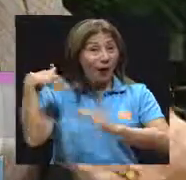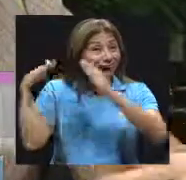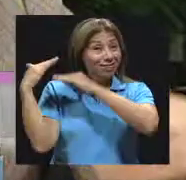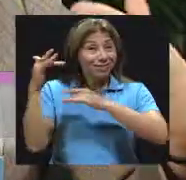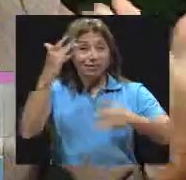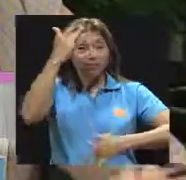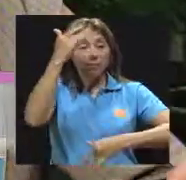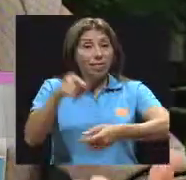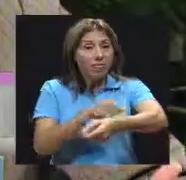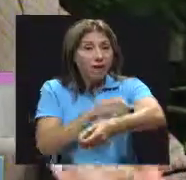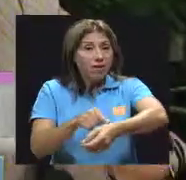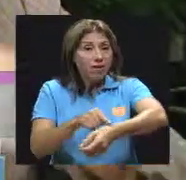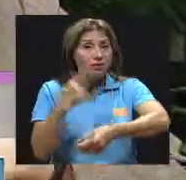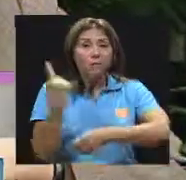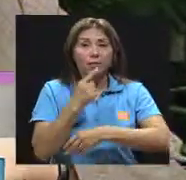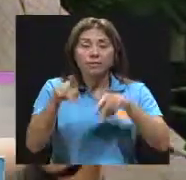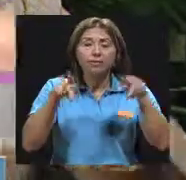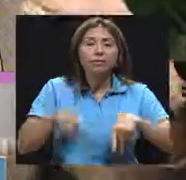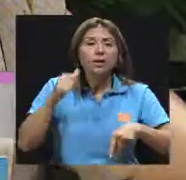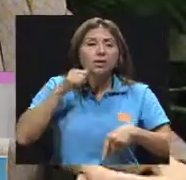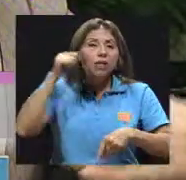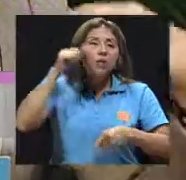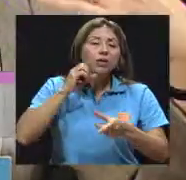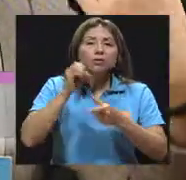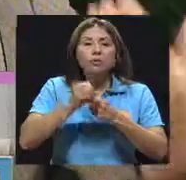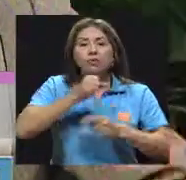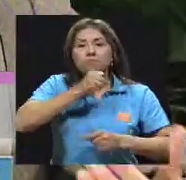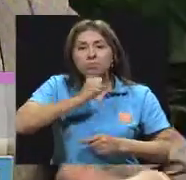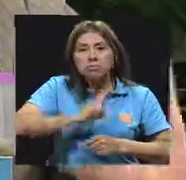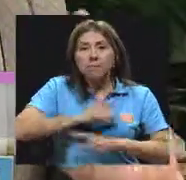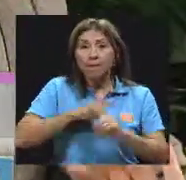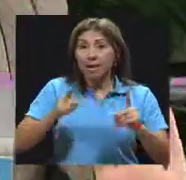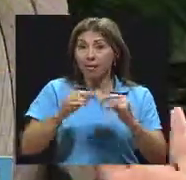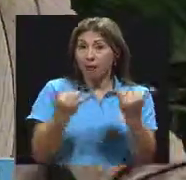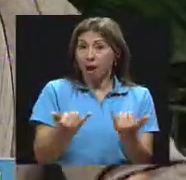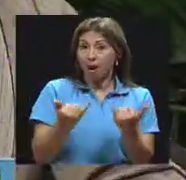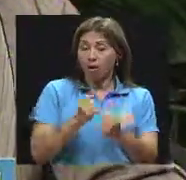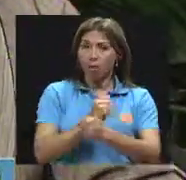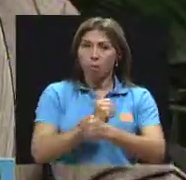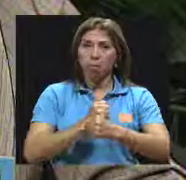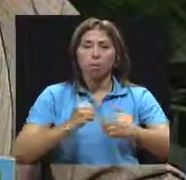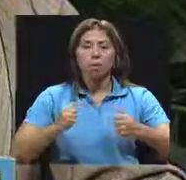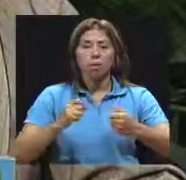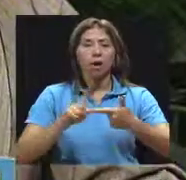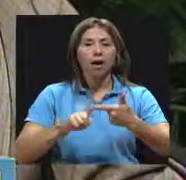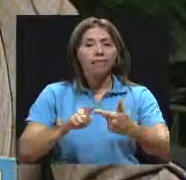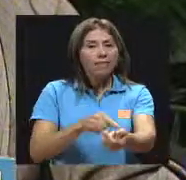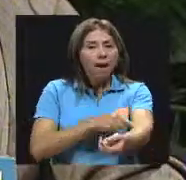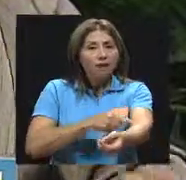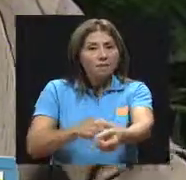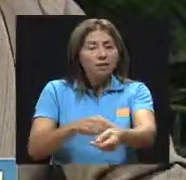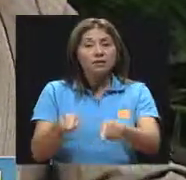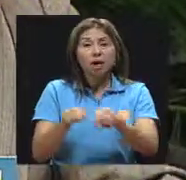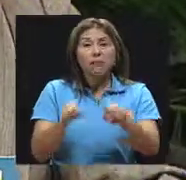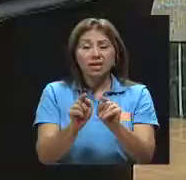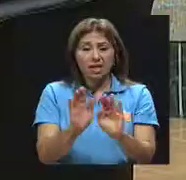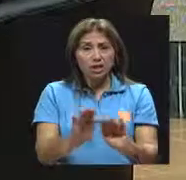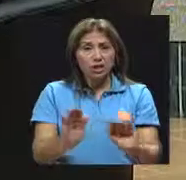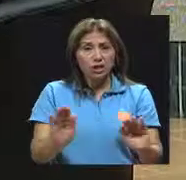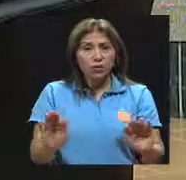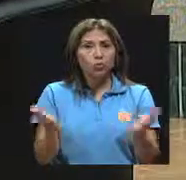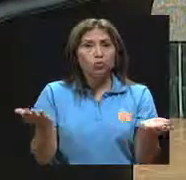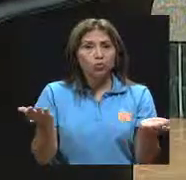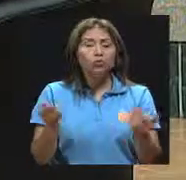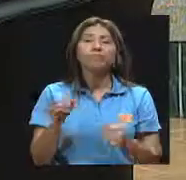personas adultas o adultas mayores, pero ahora vemos la obesidad y la diabetes, por ejemplo, también en niños y niñas y en edades muy pequeñas.